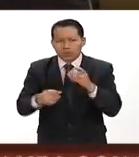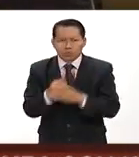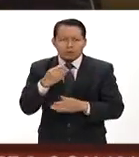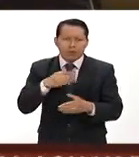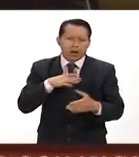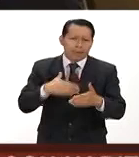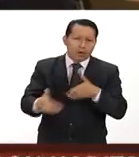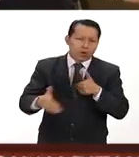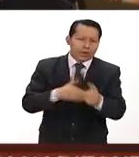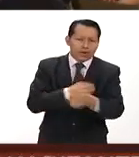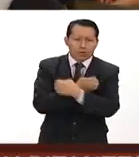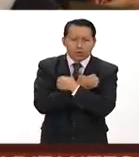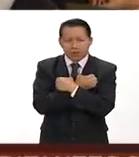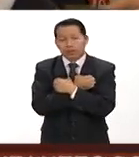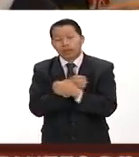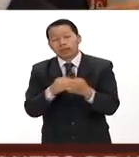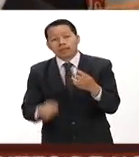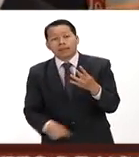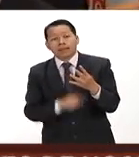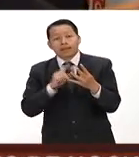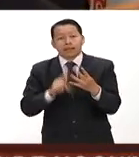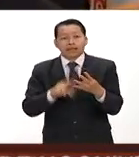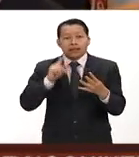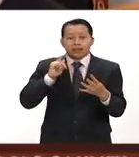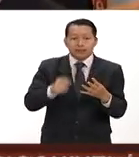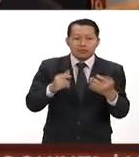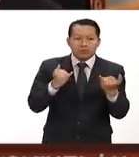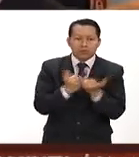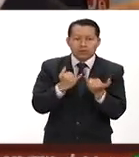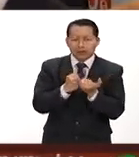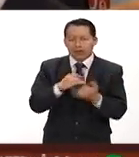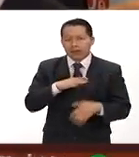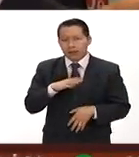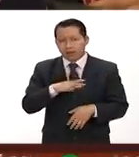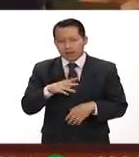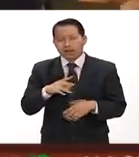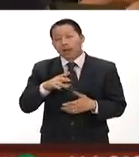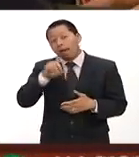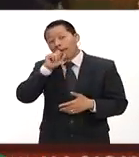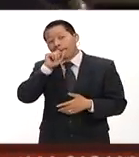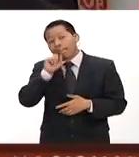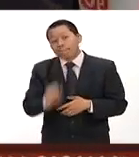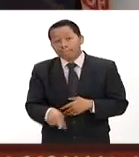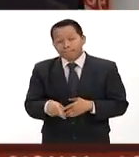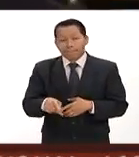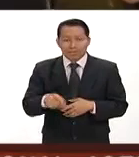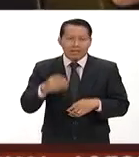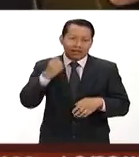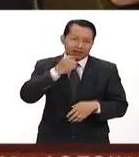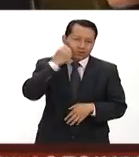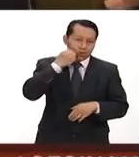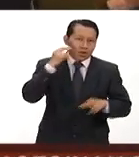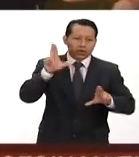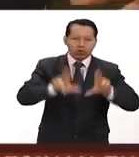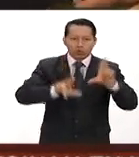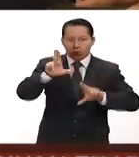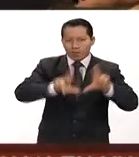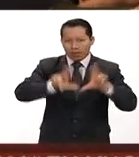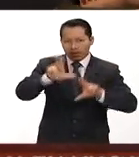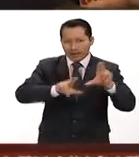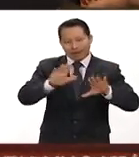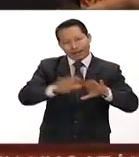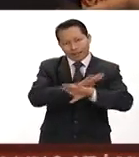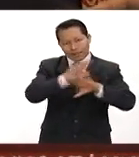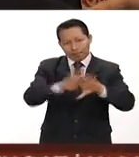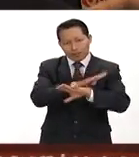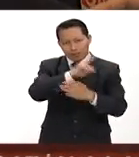modelo educativo y por supuesto también vendrán los cambios a los planes de estudio de las escuelas normales junto con